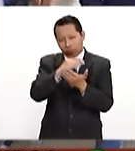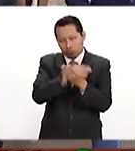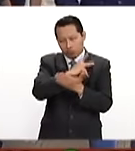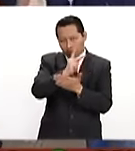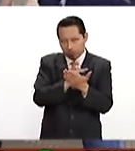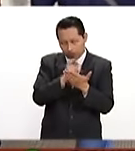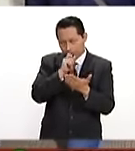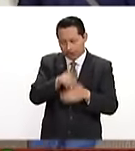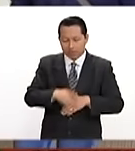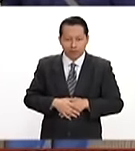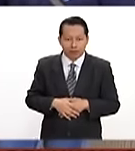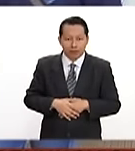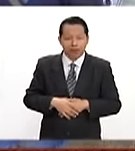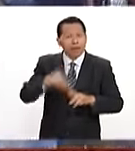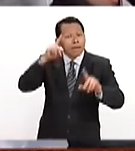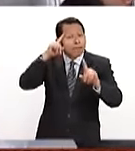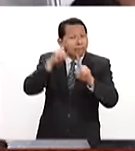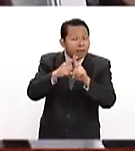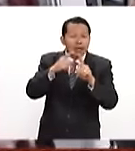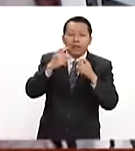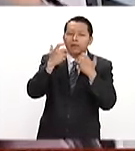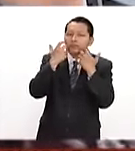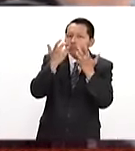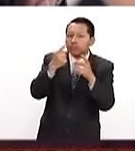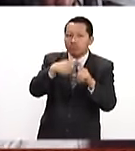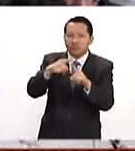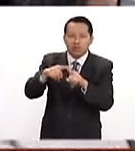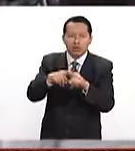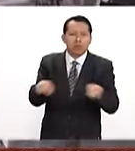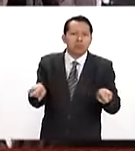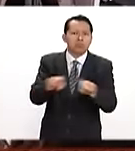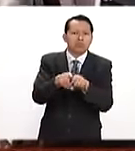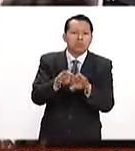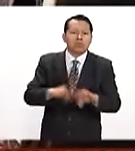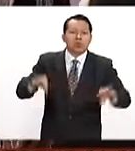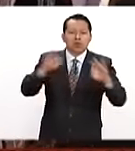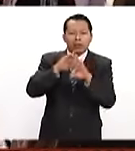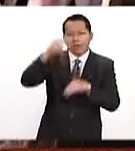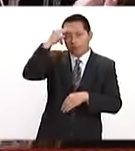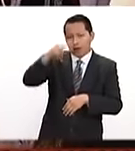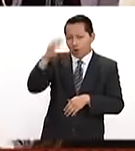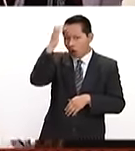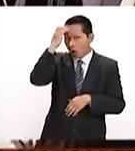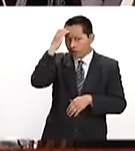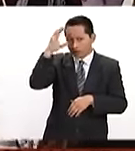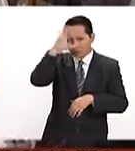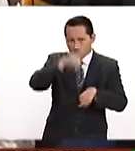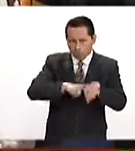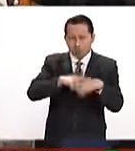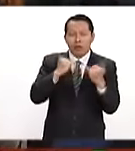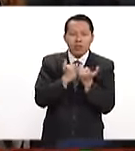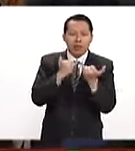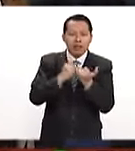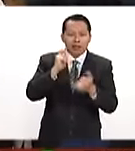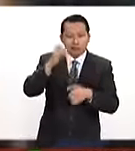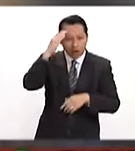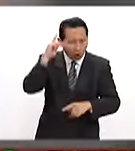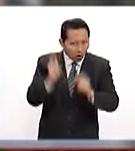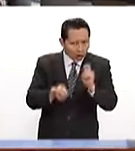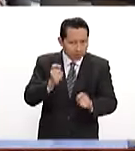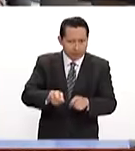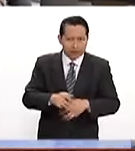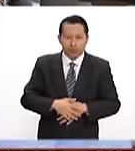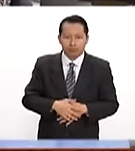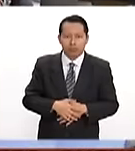Las metas y expectativas de los estudiantes concuerdan en conocer más de México, su cultura y su oferta de conocimiento.